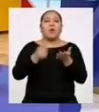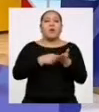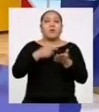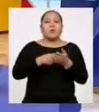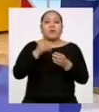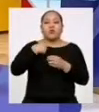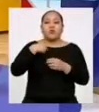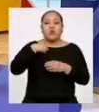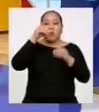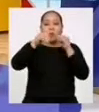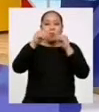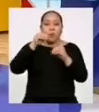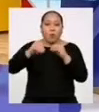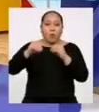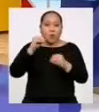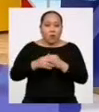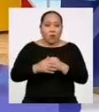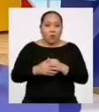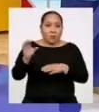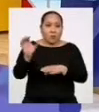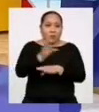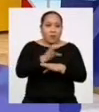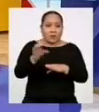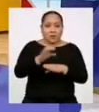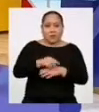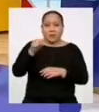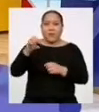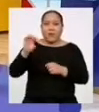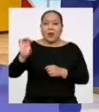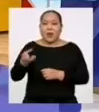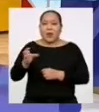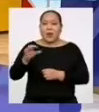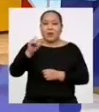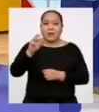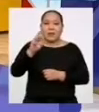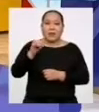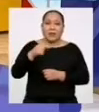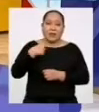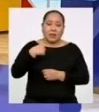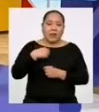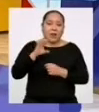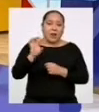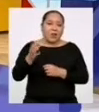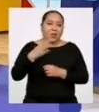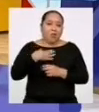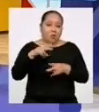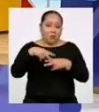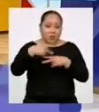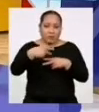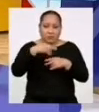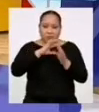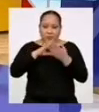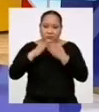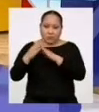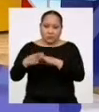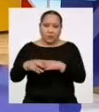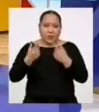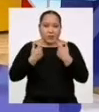reproduzco mis canciones programadas para Radio Yara FM La radio de mi comunidad Tratando de